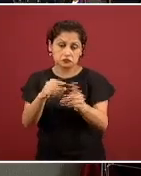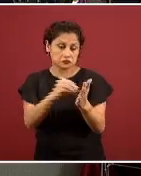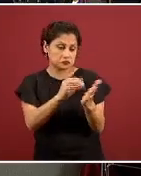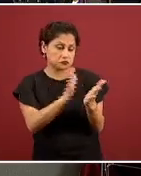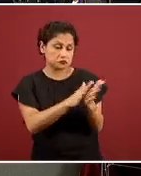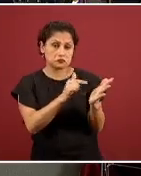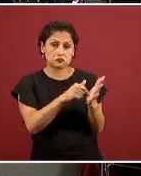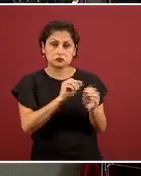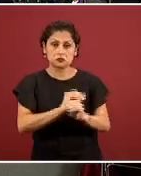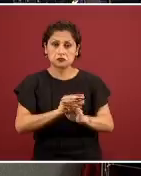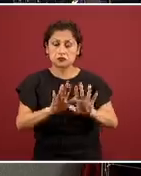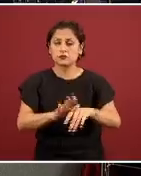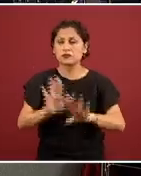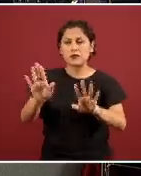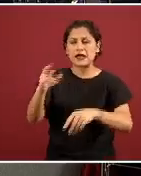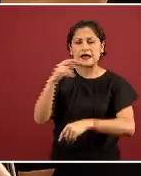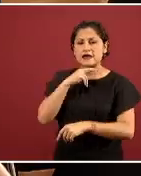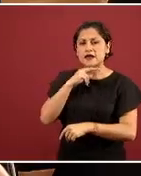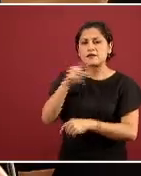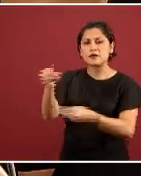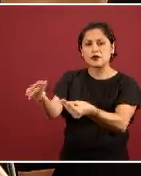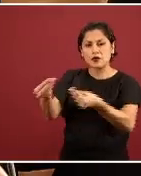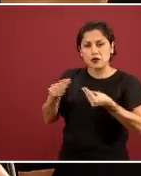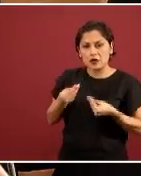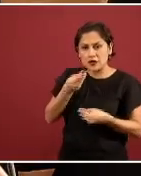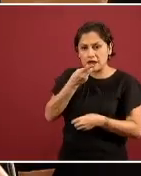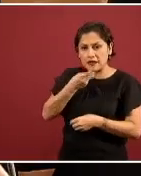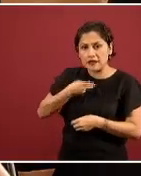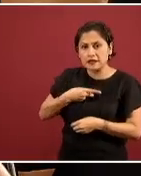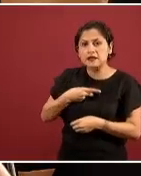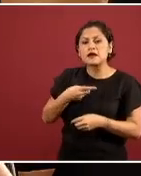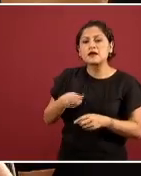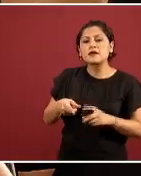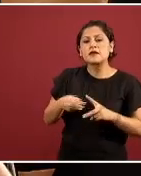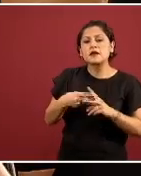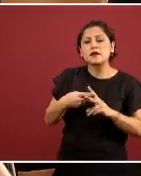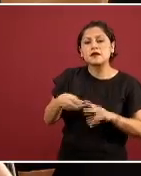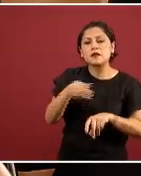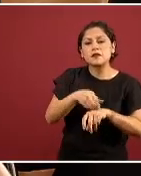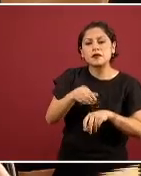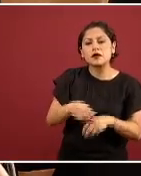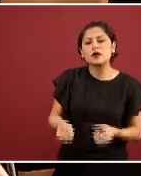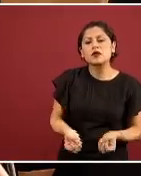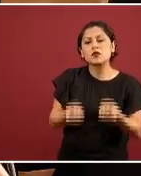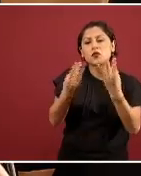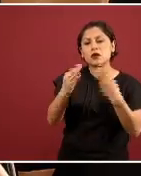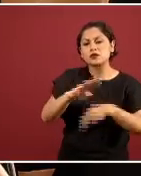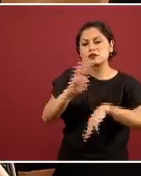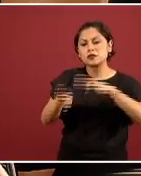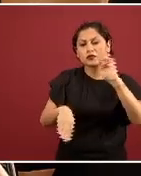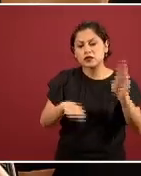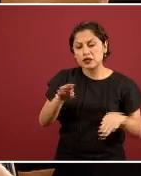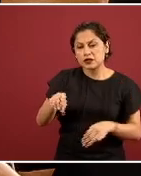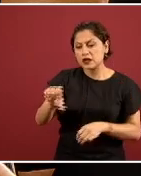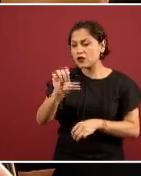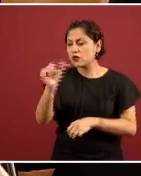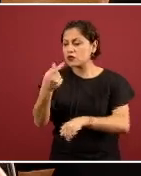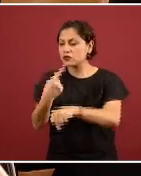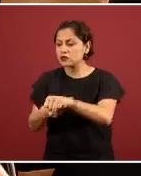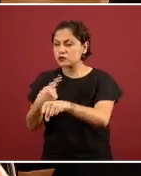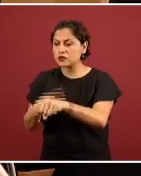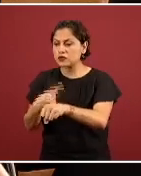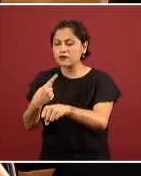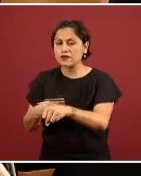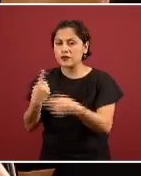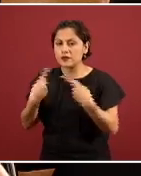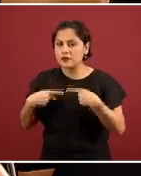más podríamos tener estadísticas la tasa de mortalidad y la tasa de infectados de enfermos por grupos de edad porque no la no la he podido ver en